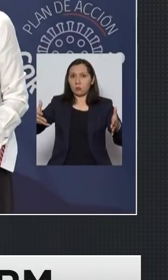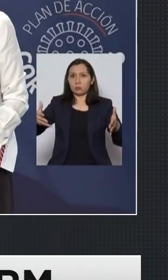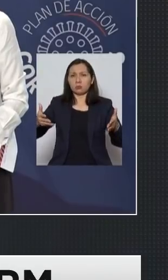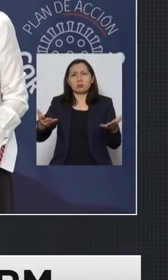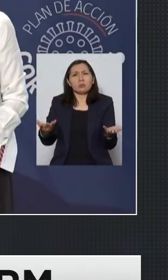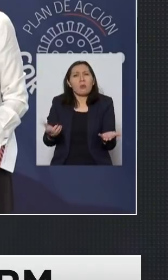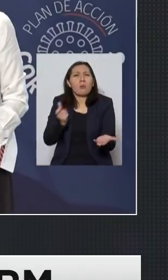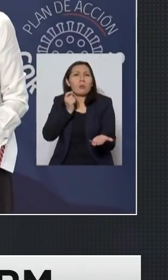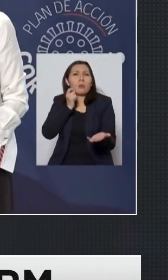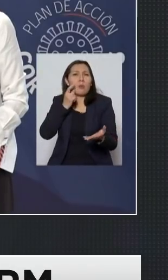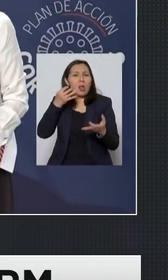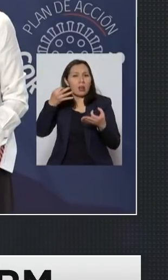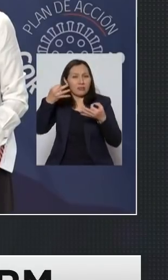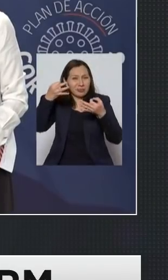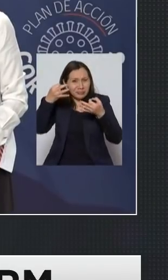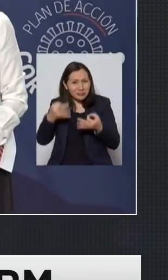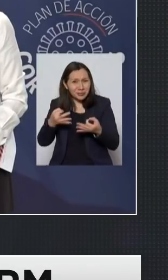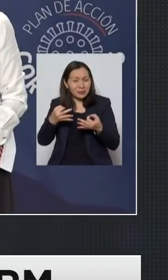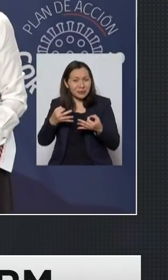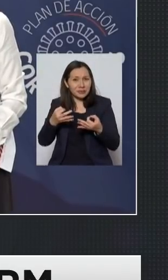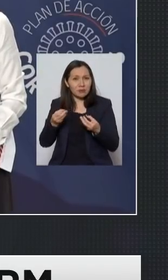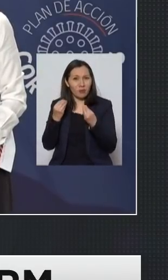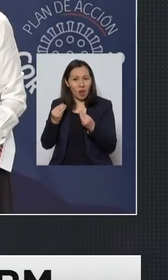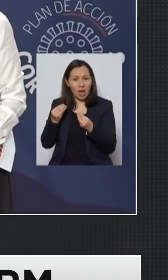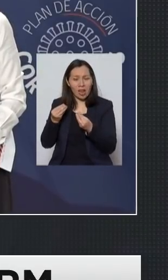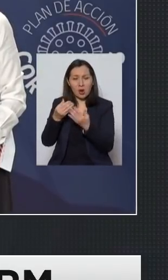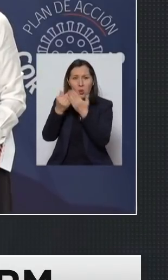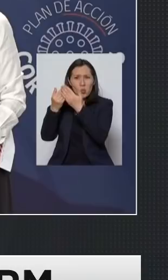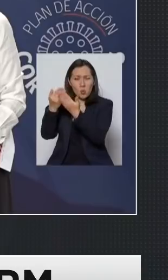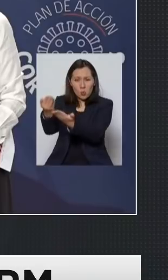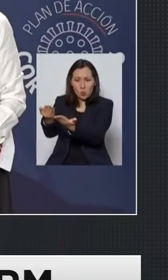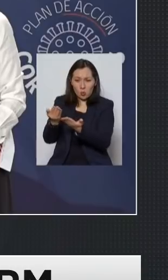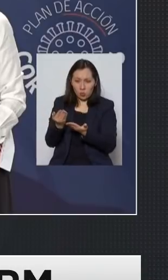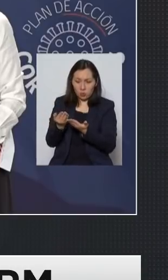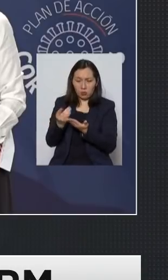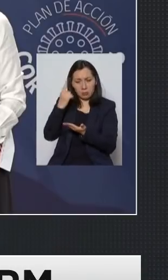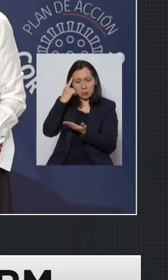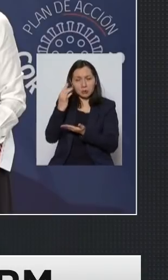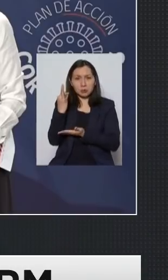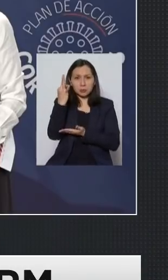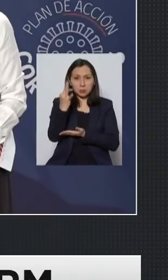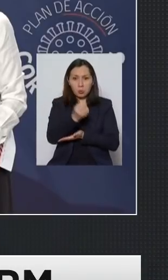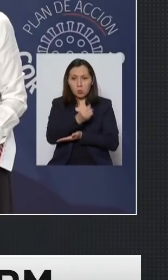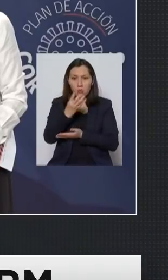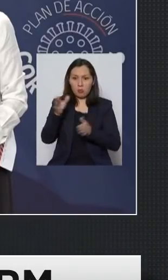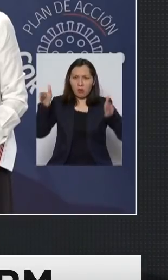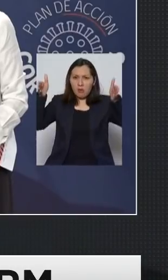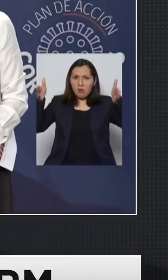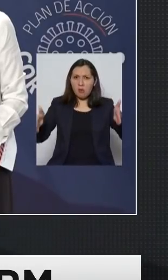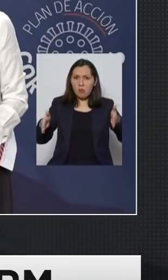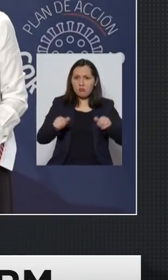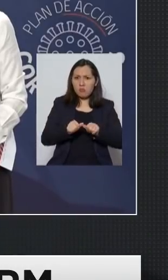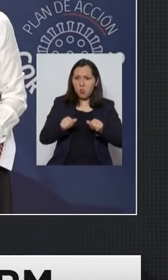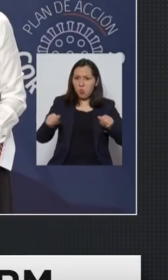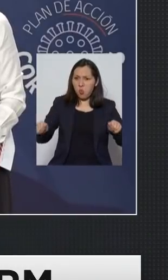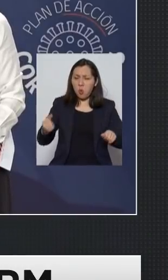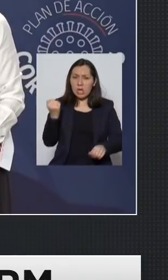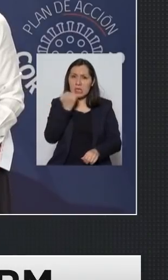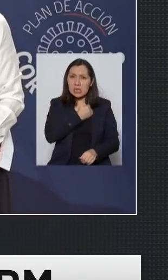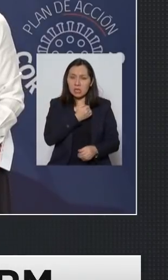¿qué instrumento útil representa una proyección con ese margen de error?